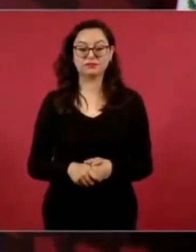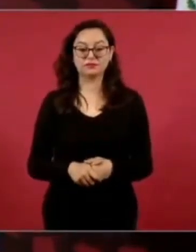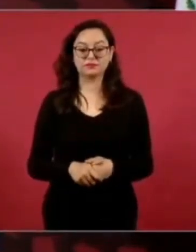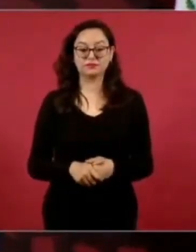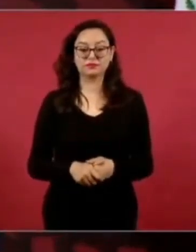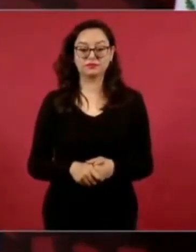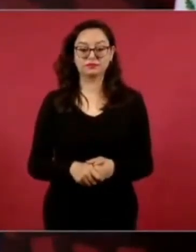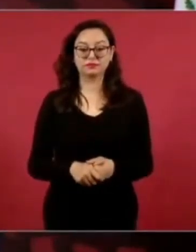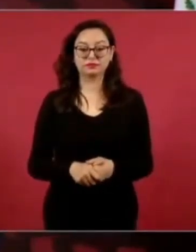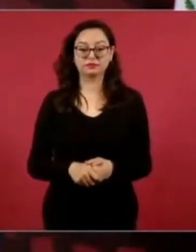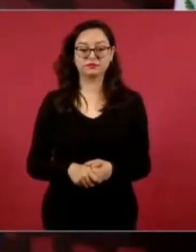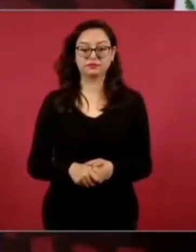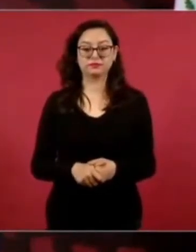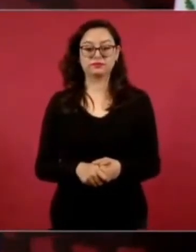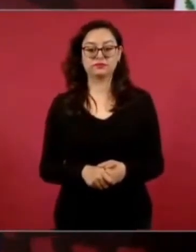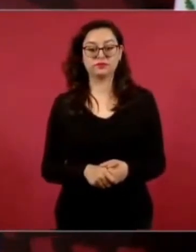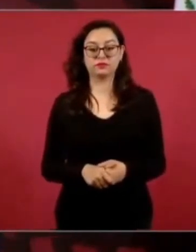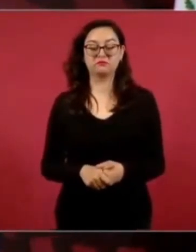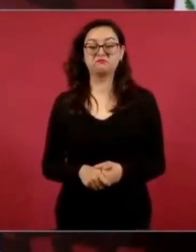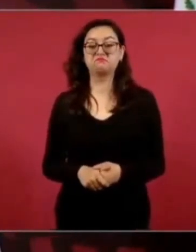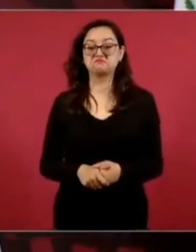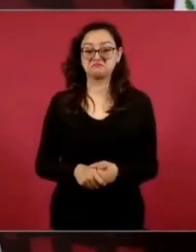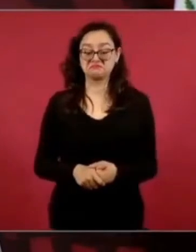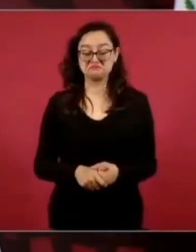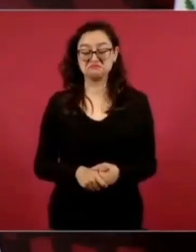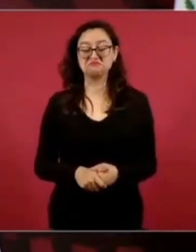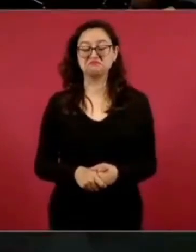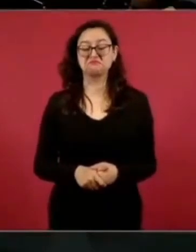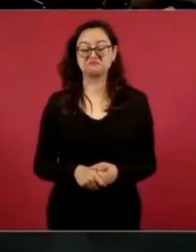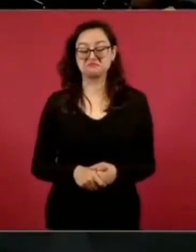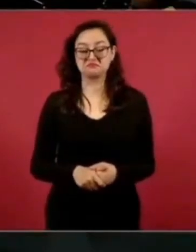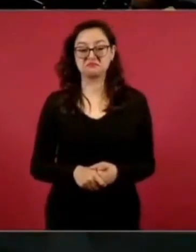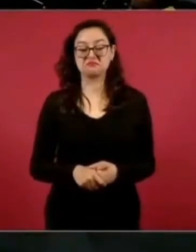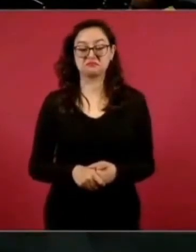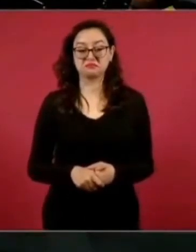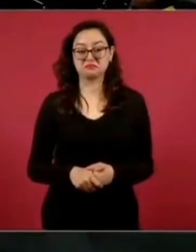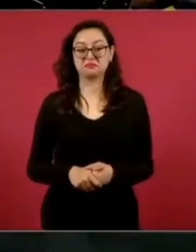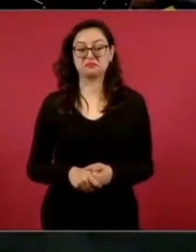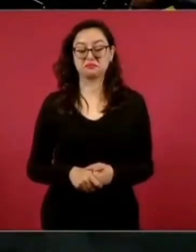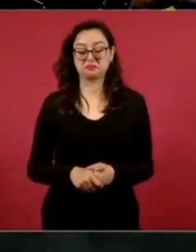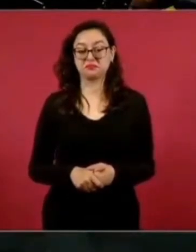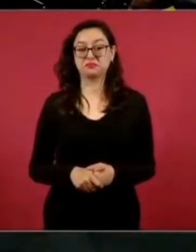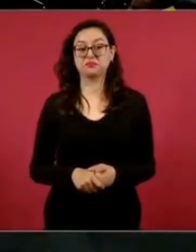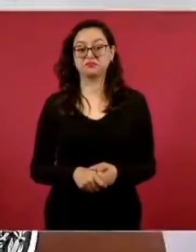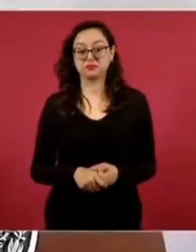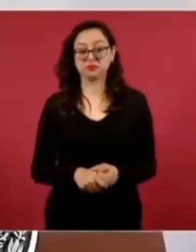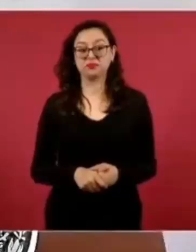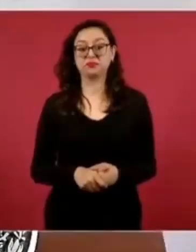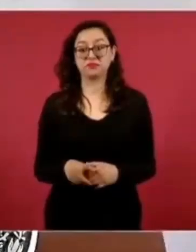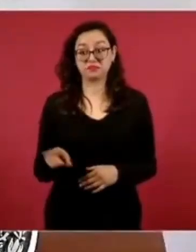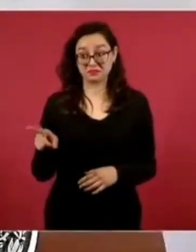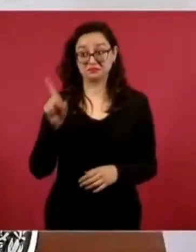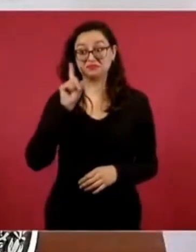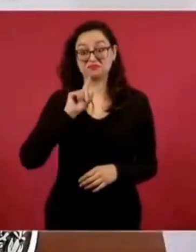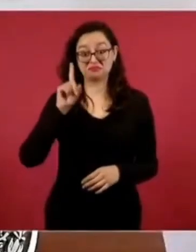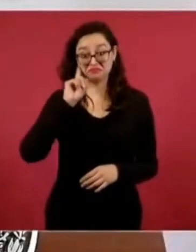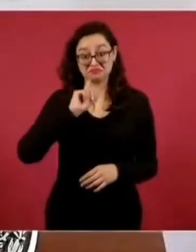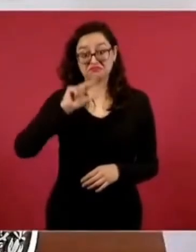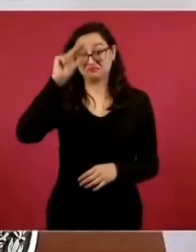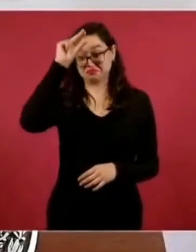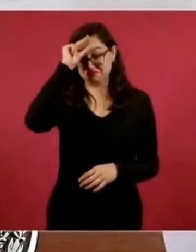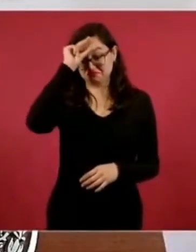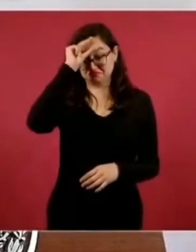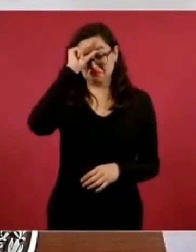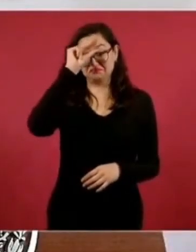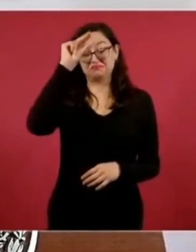No, sí, es muy buena la presidenta,